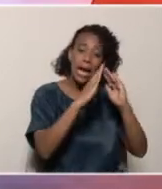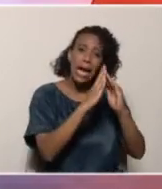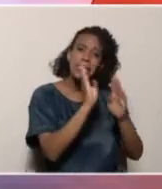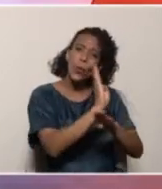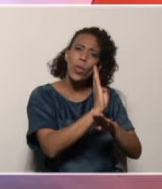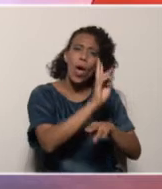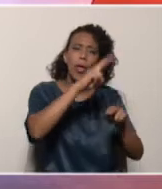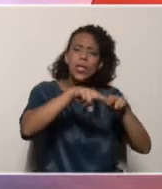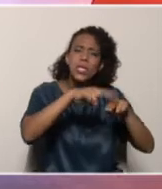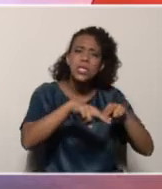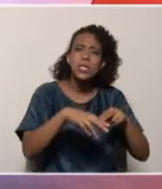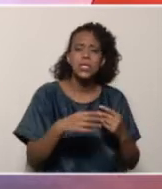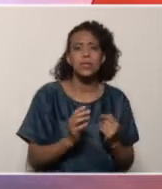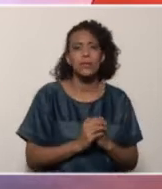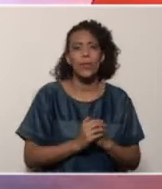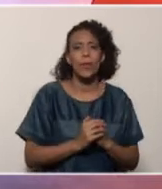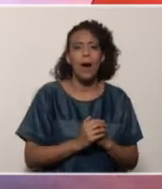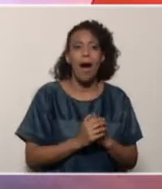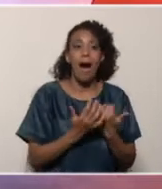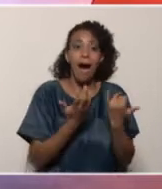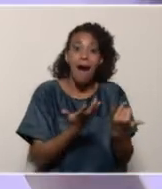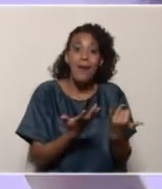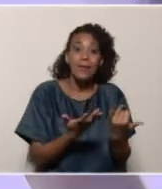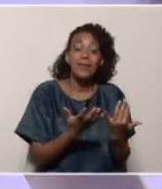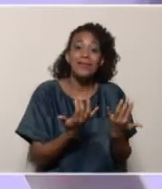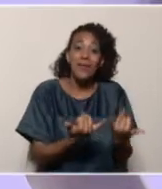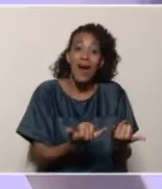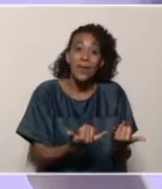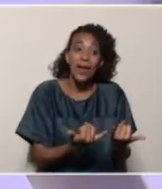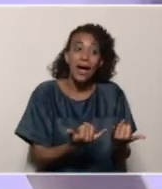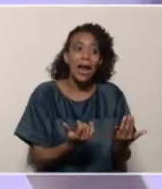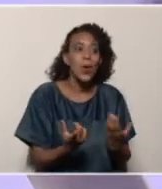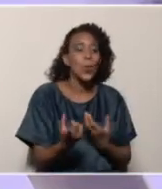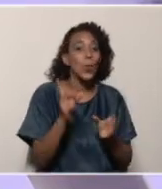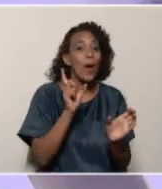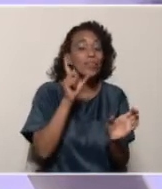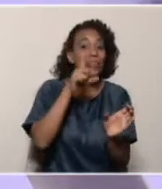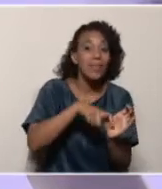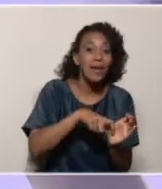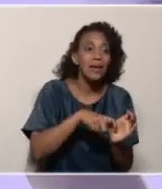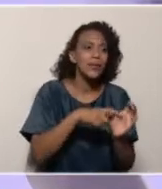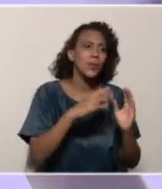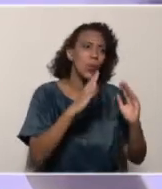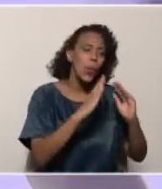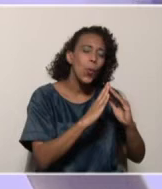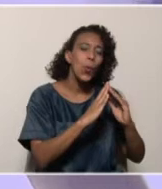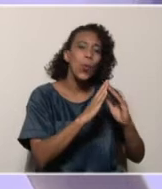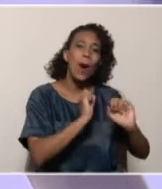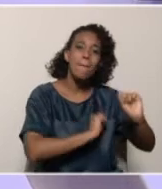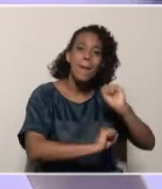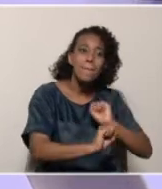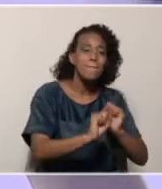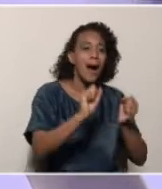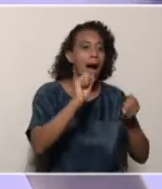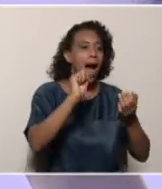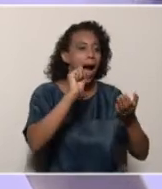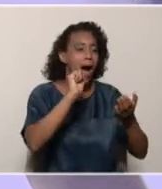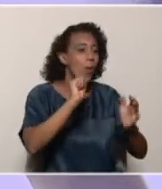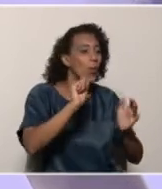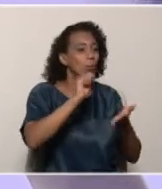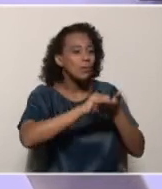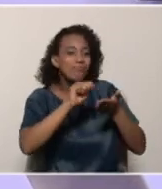formados, pasaron a ser formadores, es decir, lejos de tener un rol pasivo, pasaron a haber un rol activo y